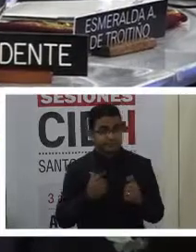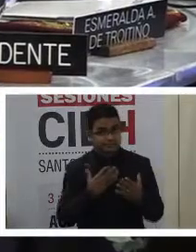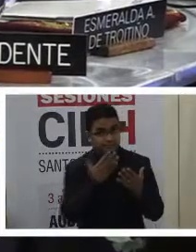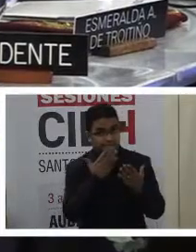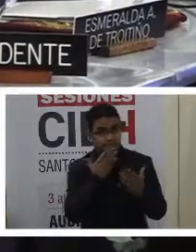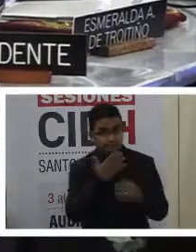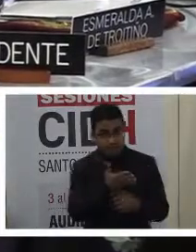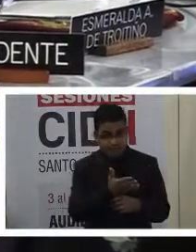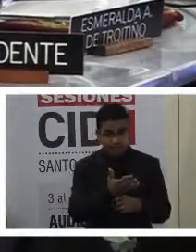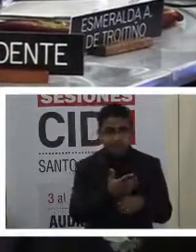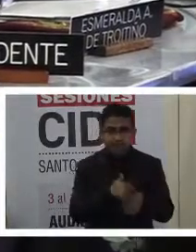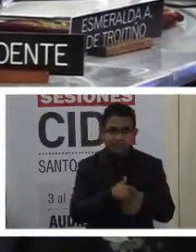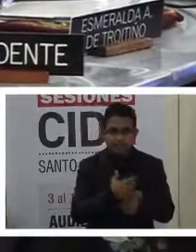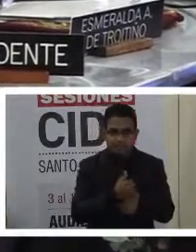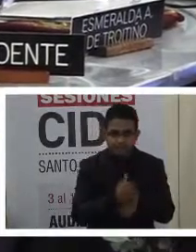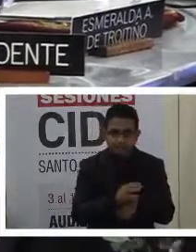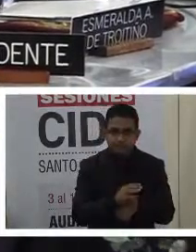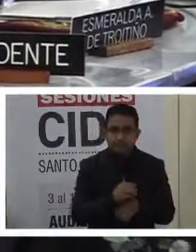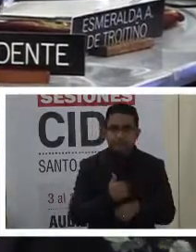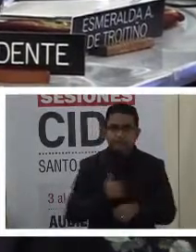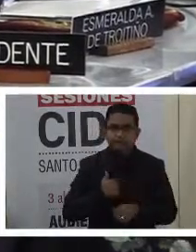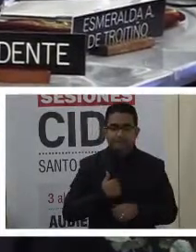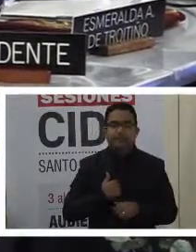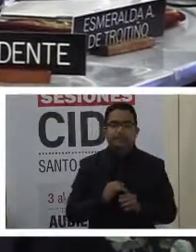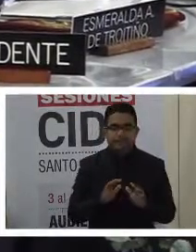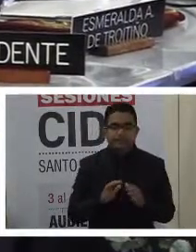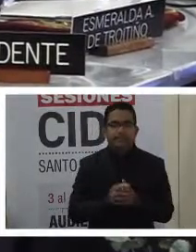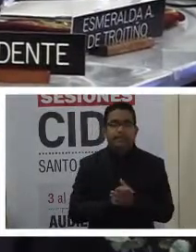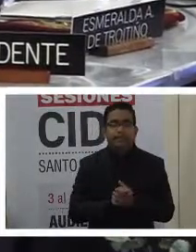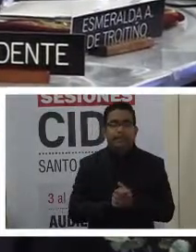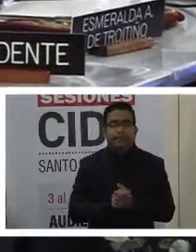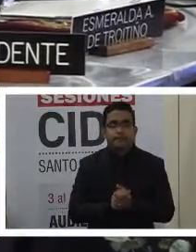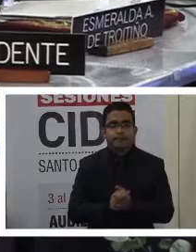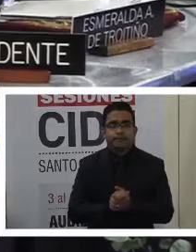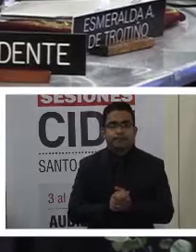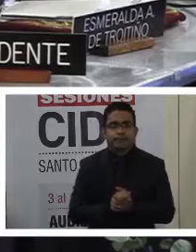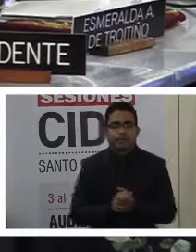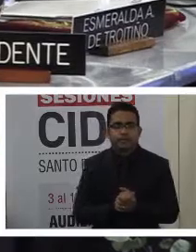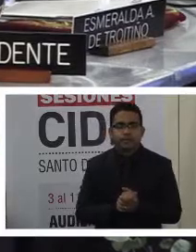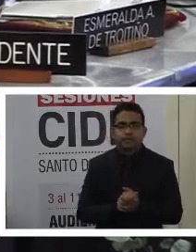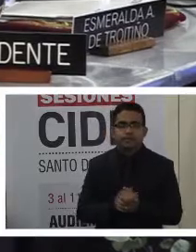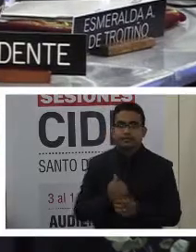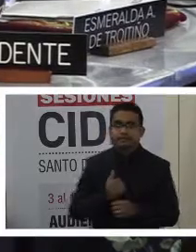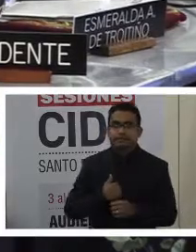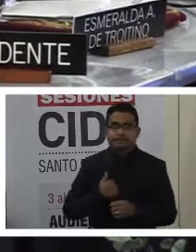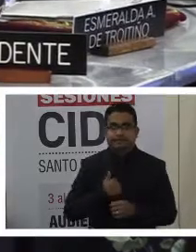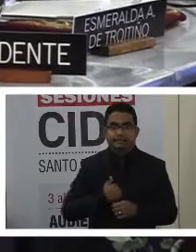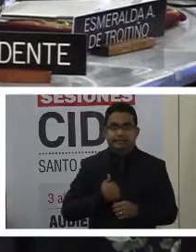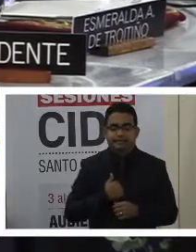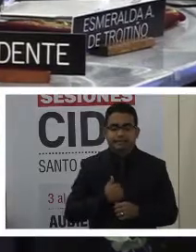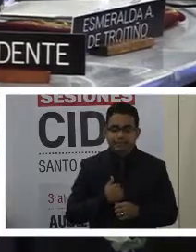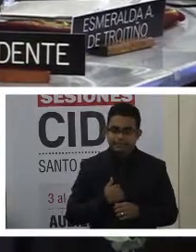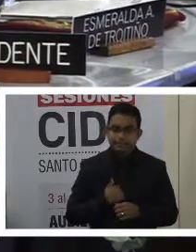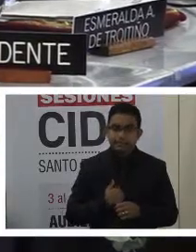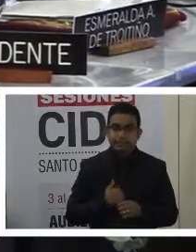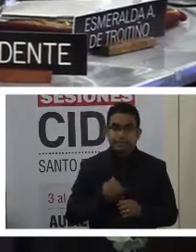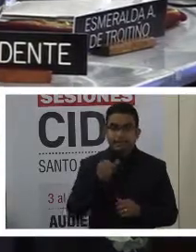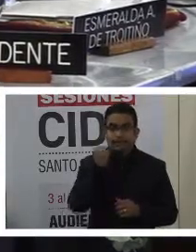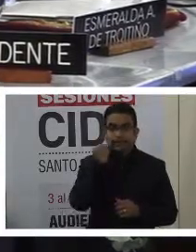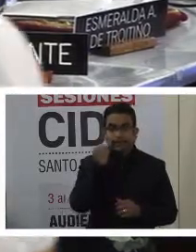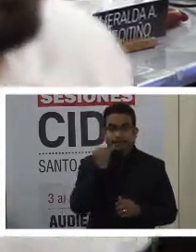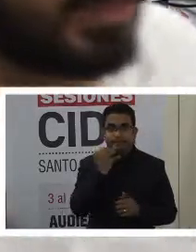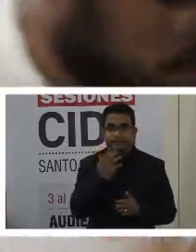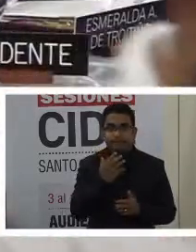Ya se les terminó el tiempo. Lo siento mucho, si es